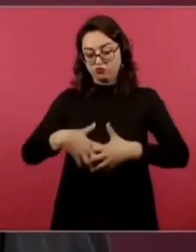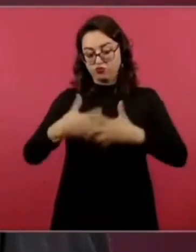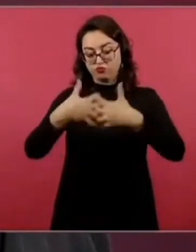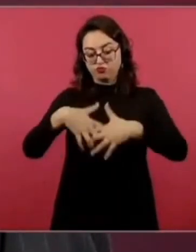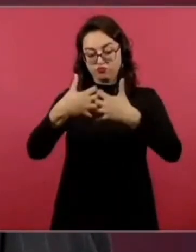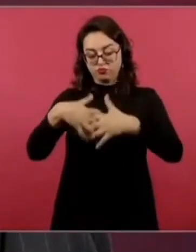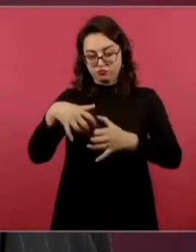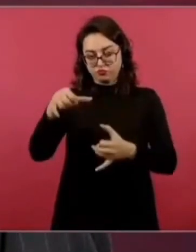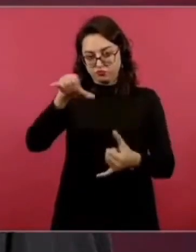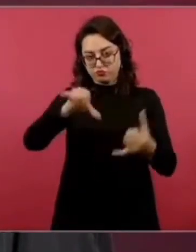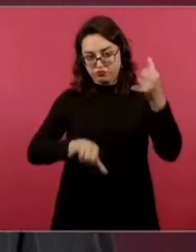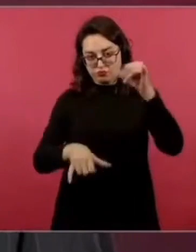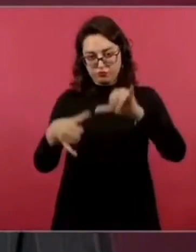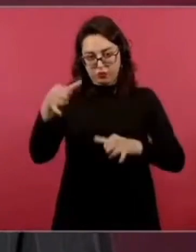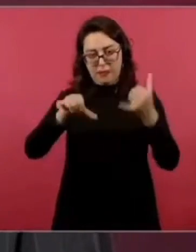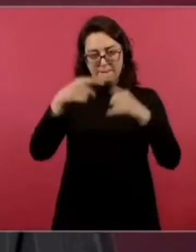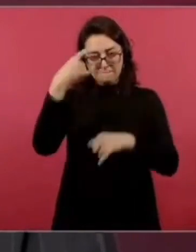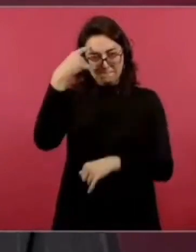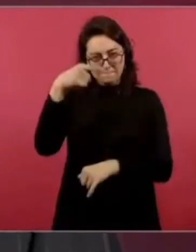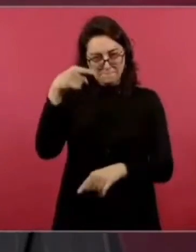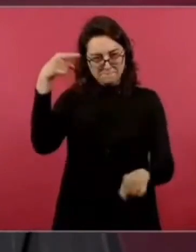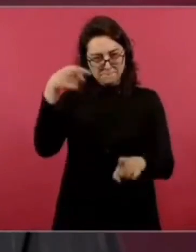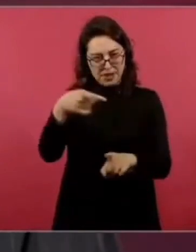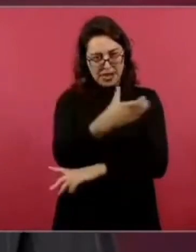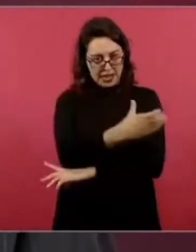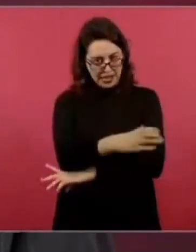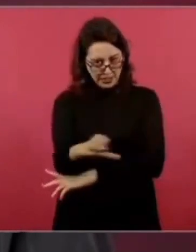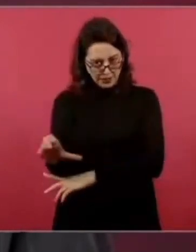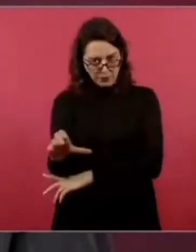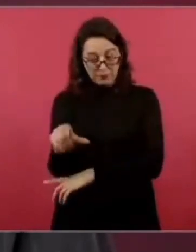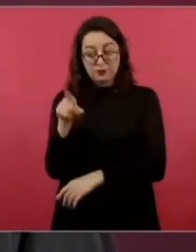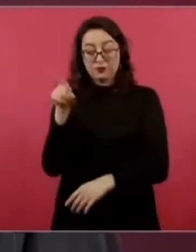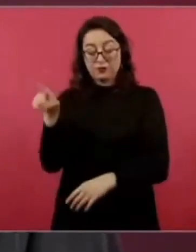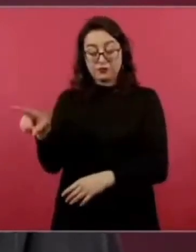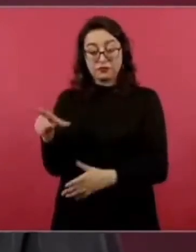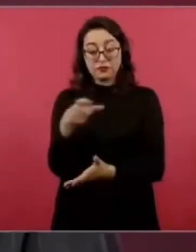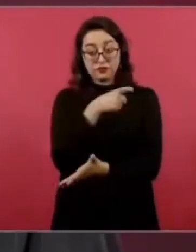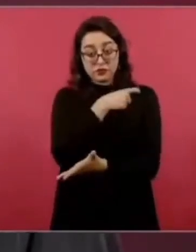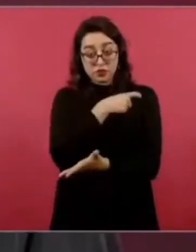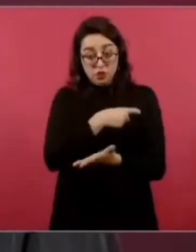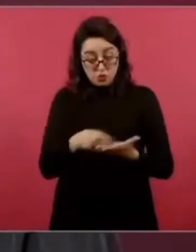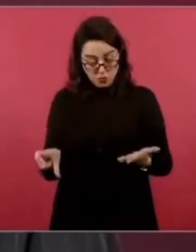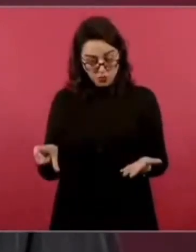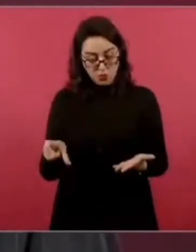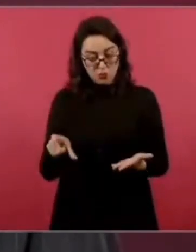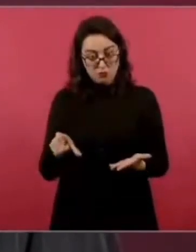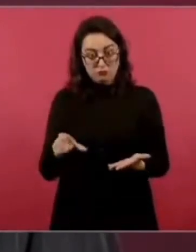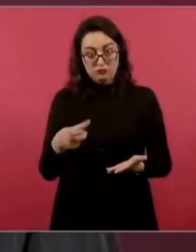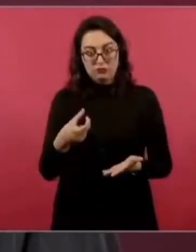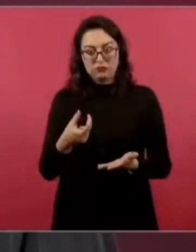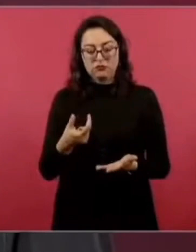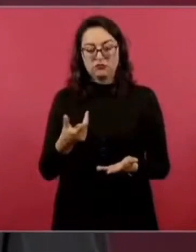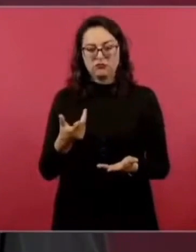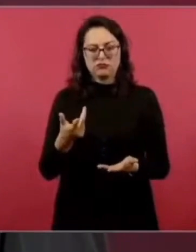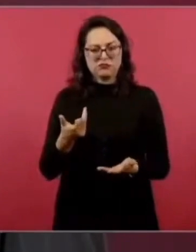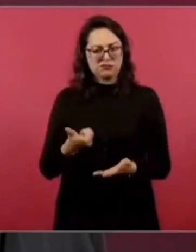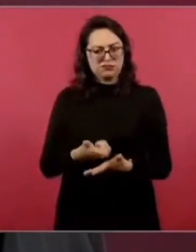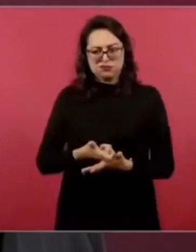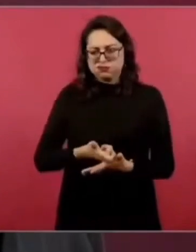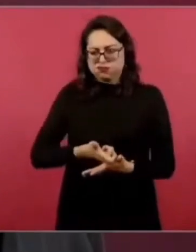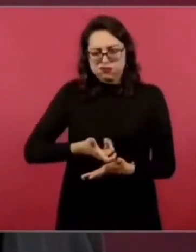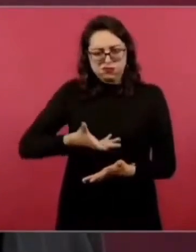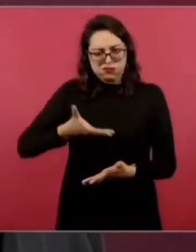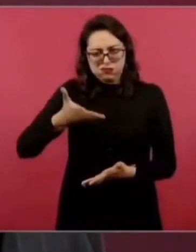dólares entonces hubo una denuncia se comprometió a pagar los 200 millones de dólares